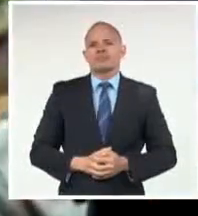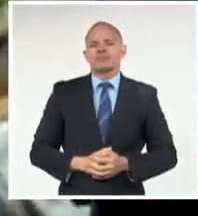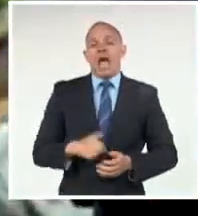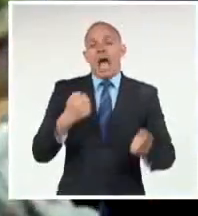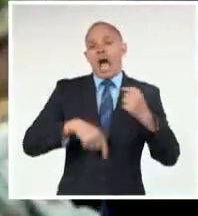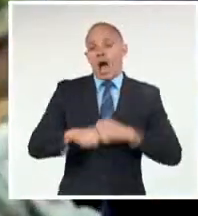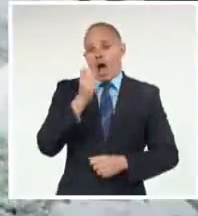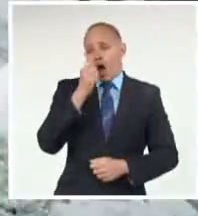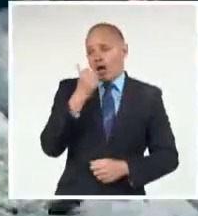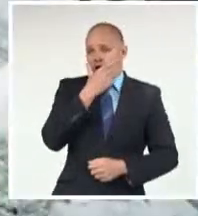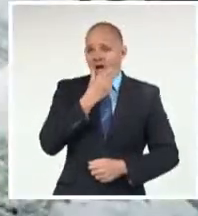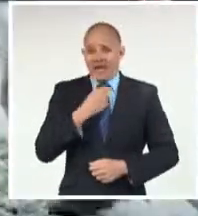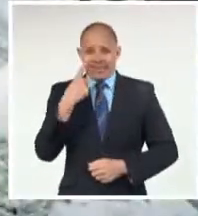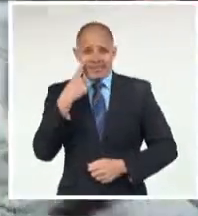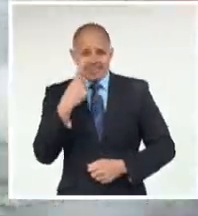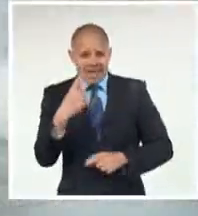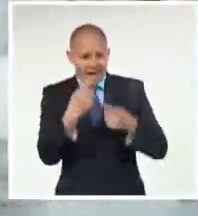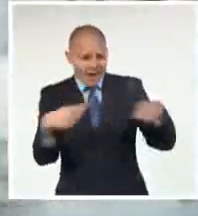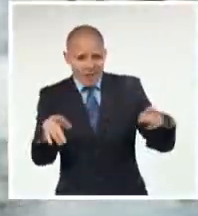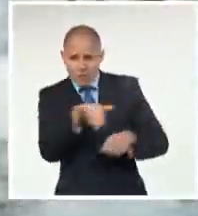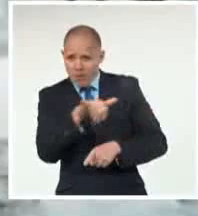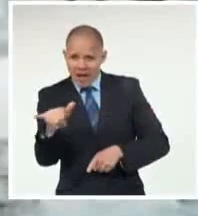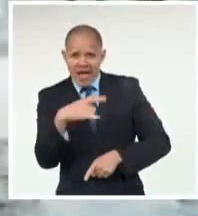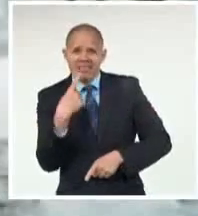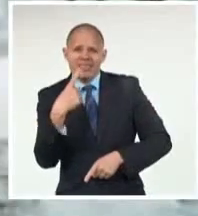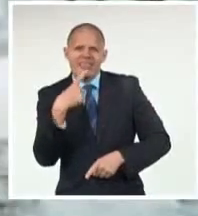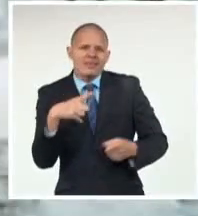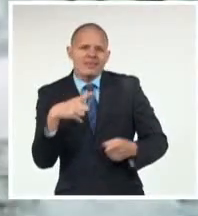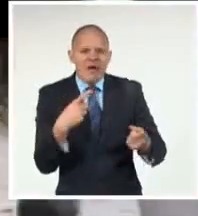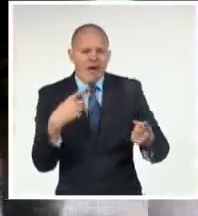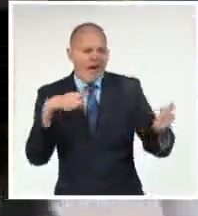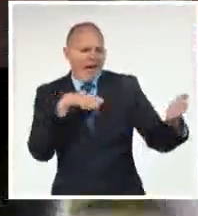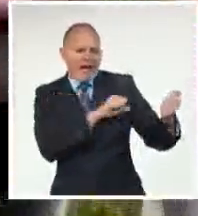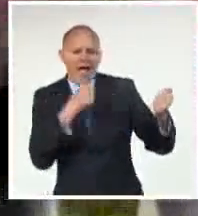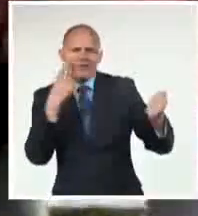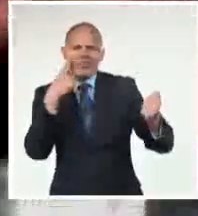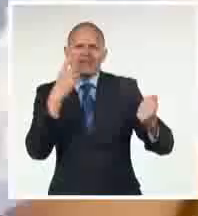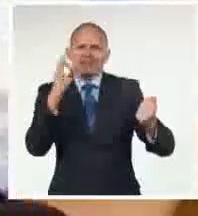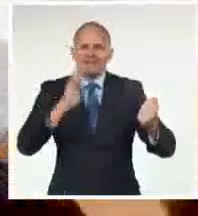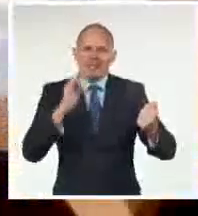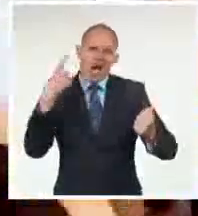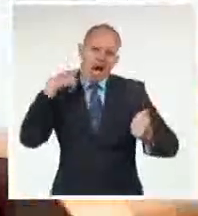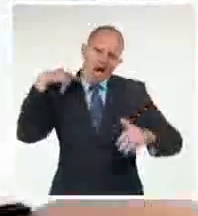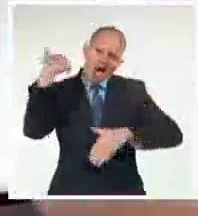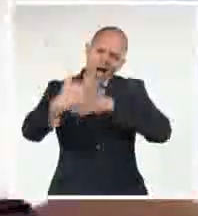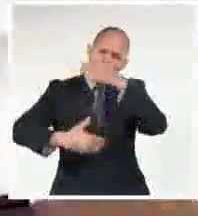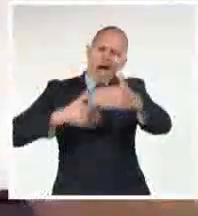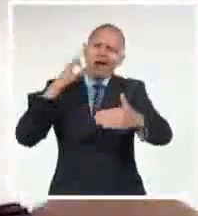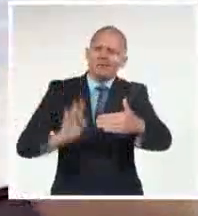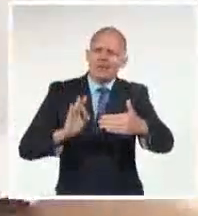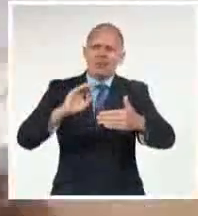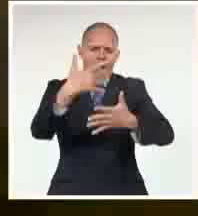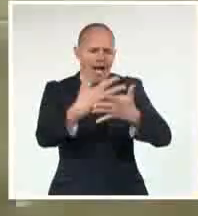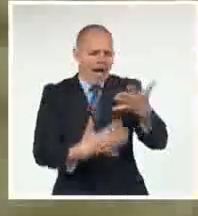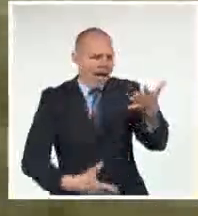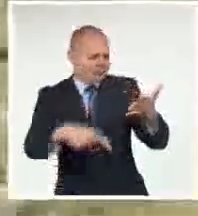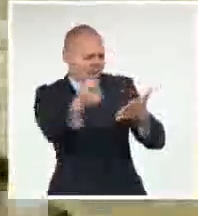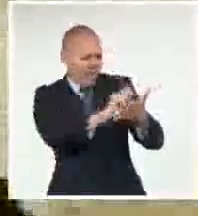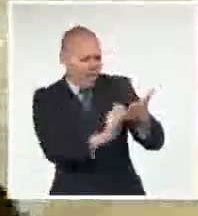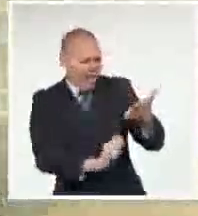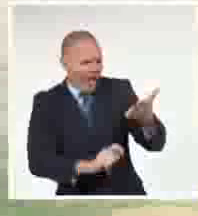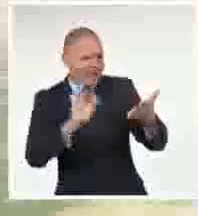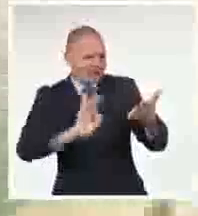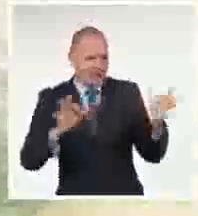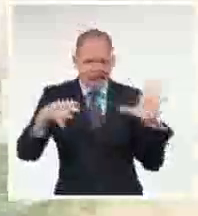comentarios, una carta, una estrella, otro verso escondido, una bala y tu cara hacia el